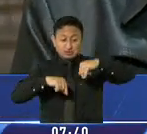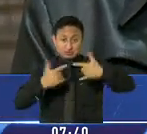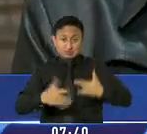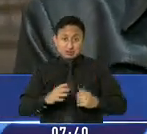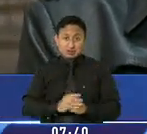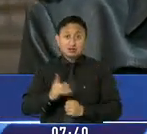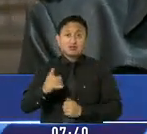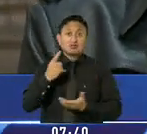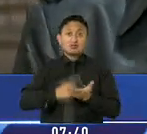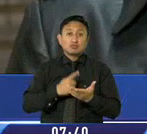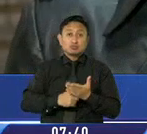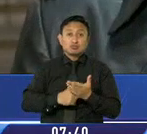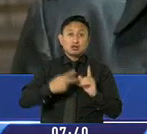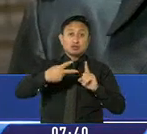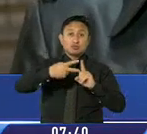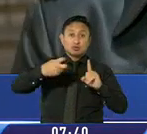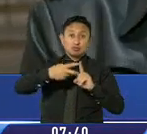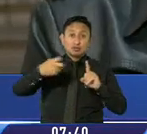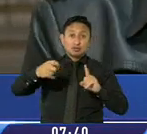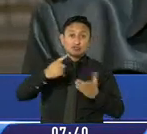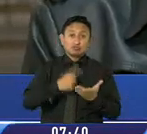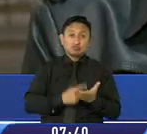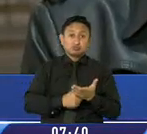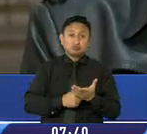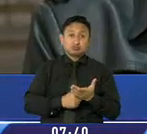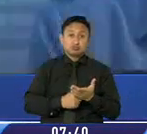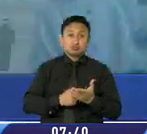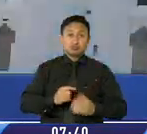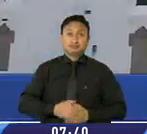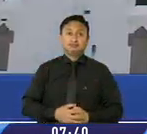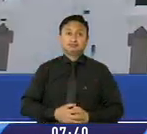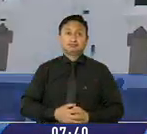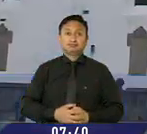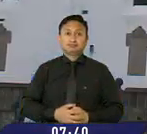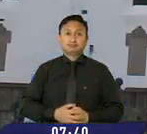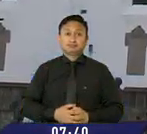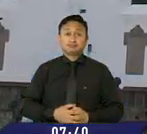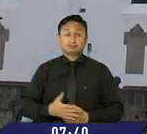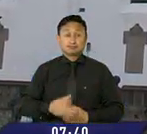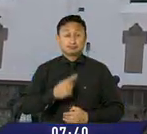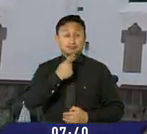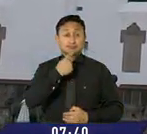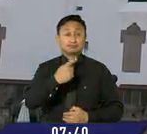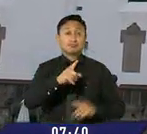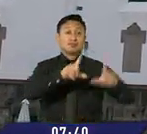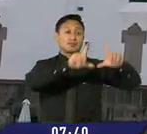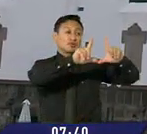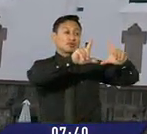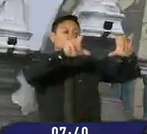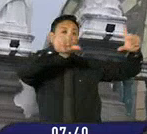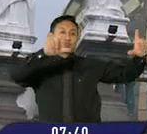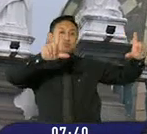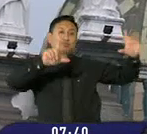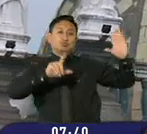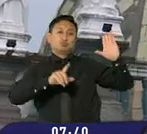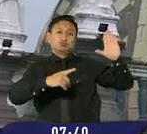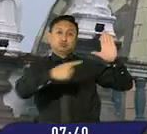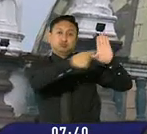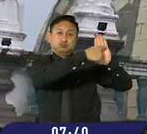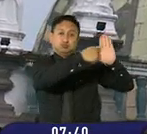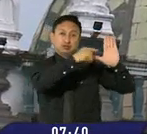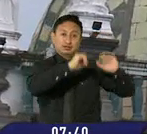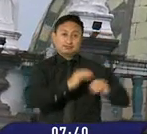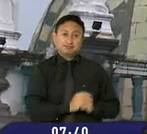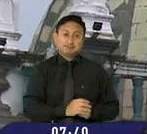ingrese un estudio de arqueología para hacer el análisis de estos otros pisos. Como lo dice una pequeña placa de piedra ubicada en el exterior del lugar,